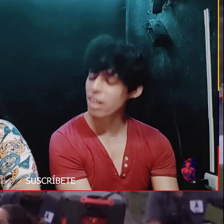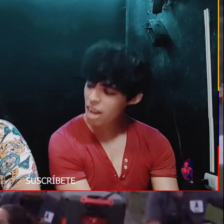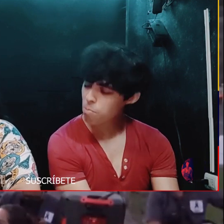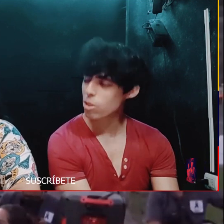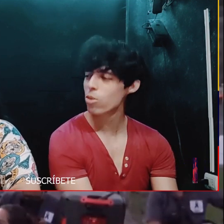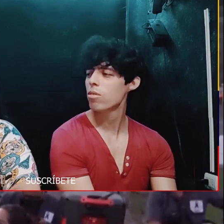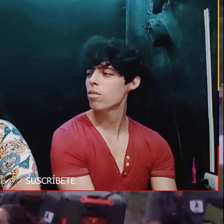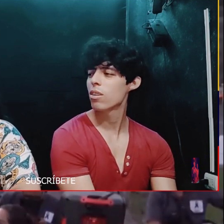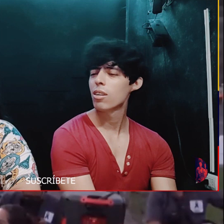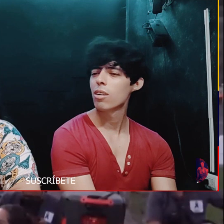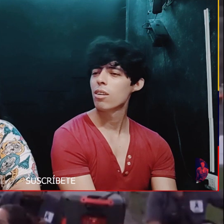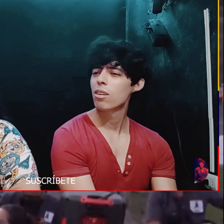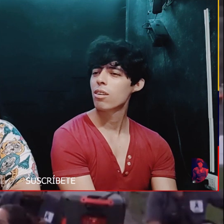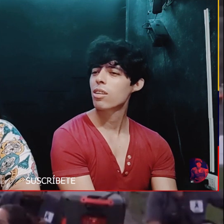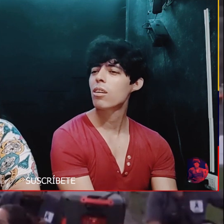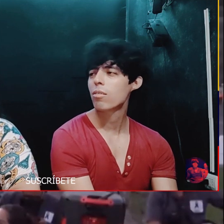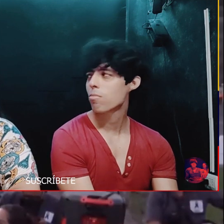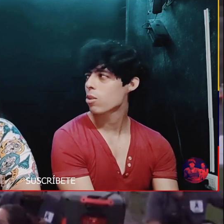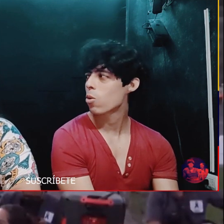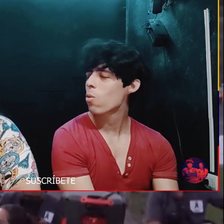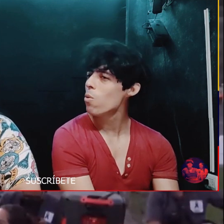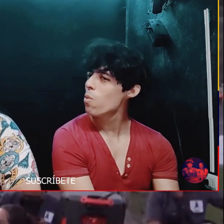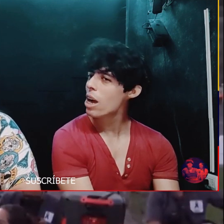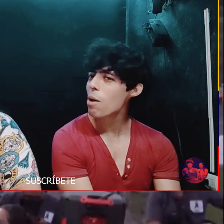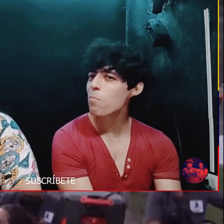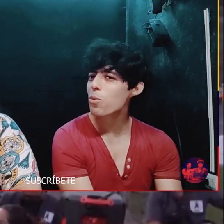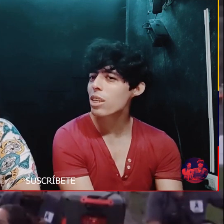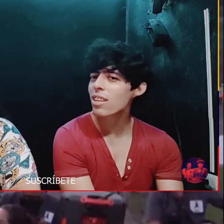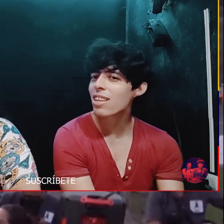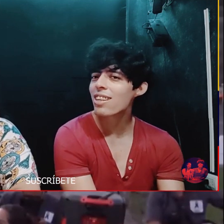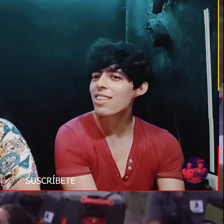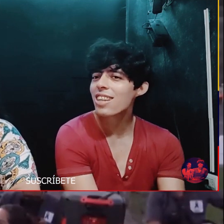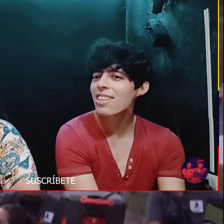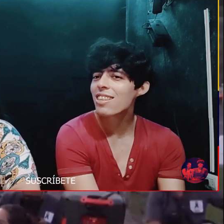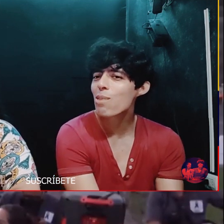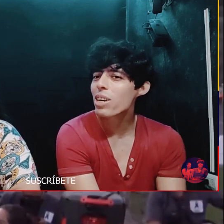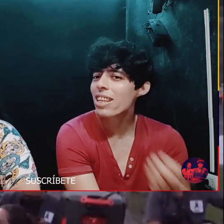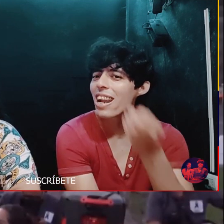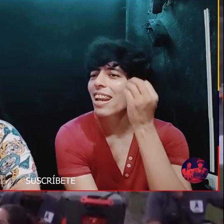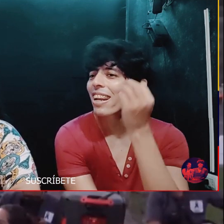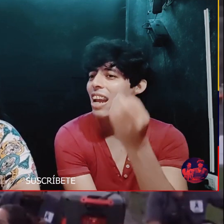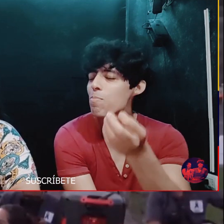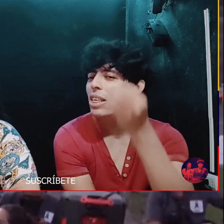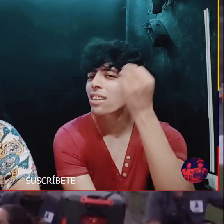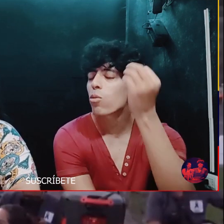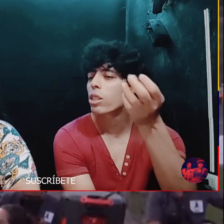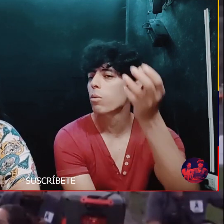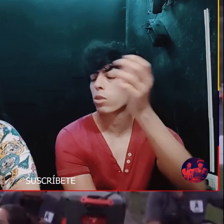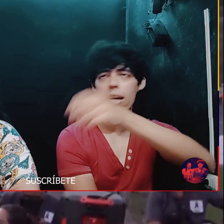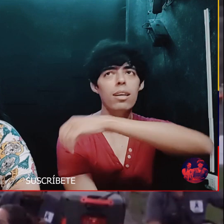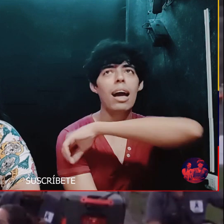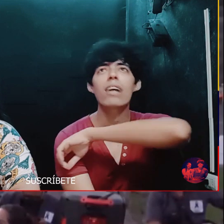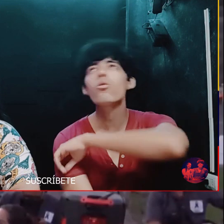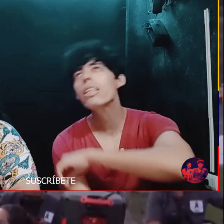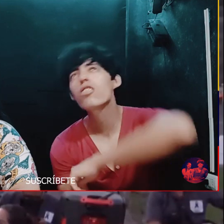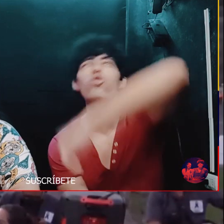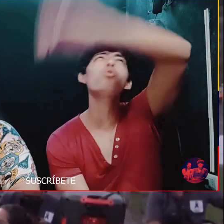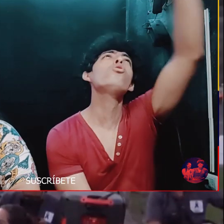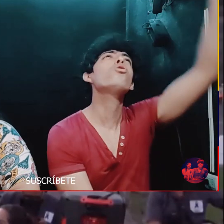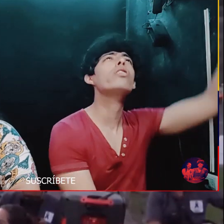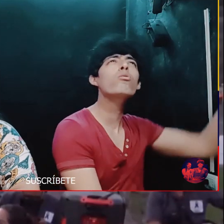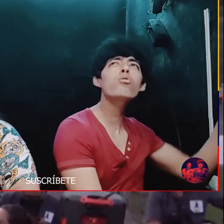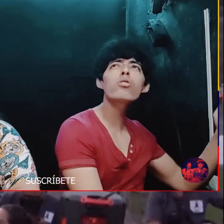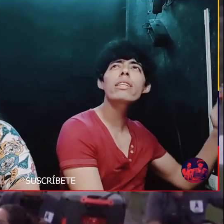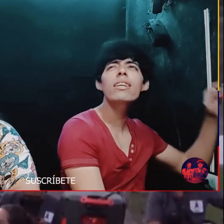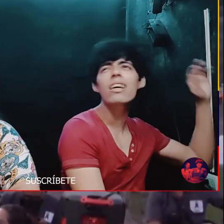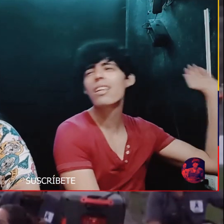lo sirvan Rápido Nadie puede hacer eso ¿Cómo vas a ponerte A decir De manera rápida Exhaustiva O sea Agoten